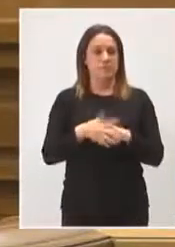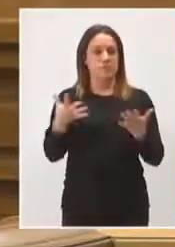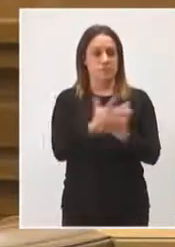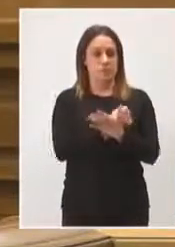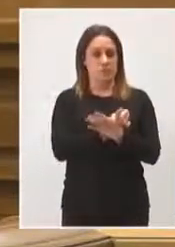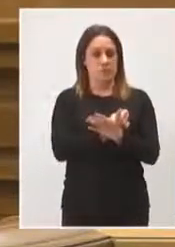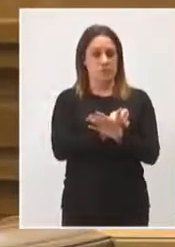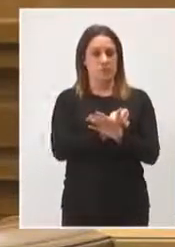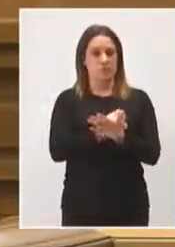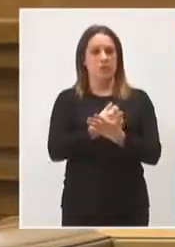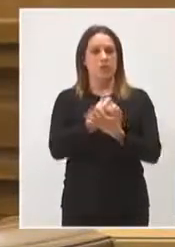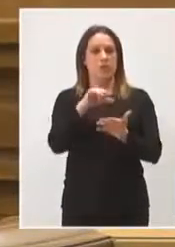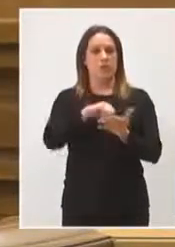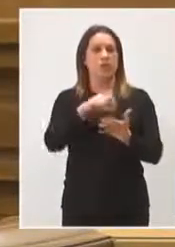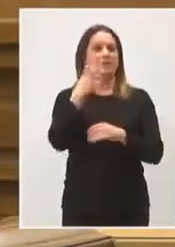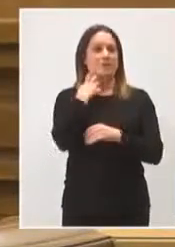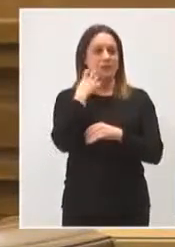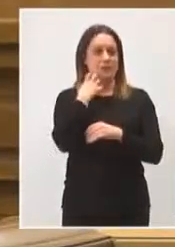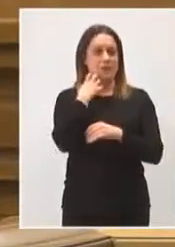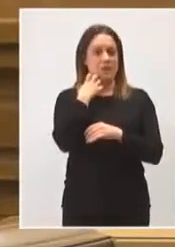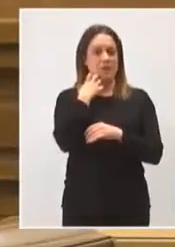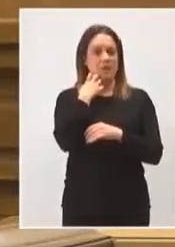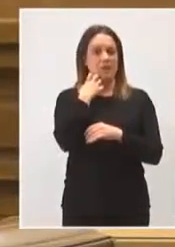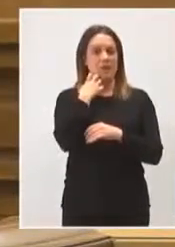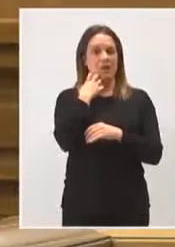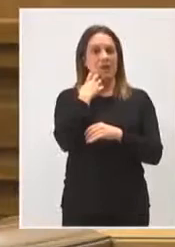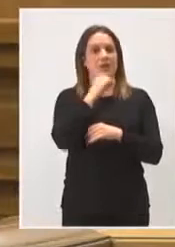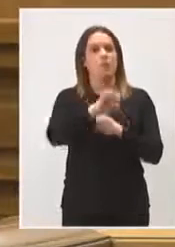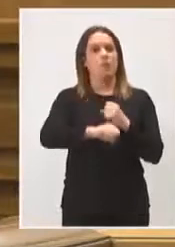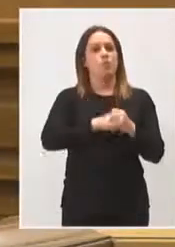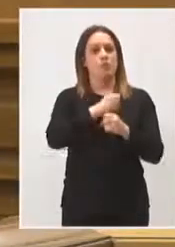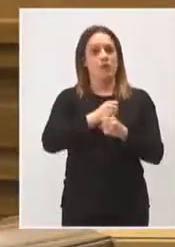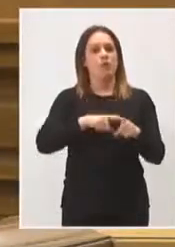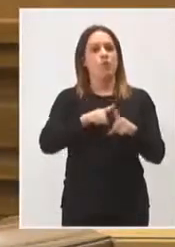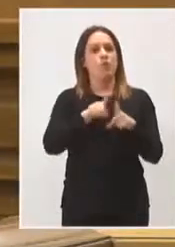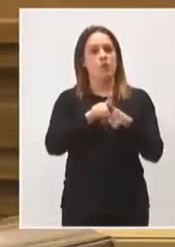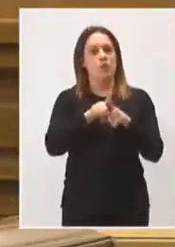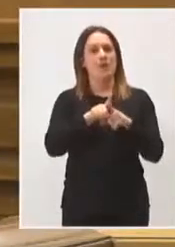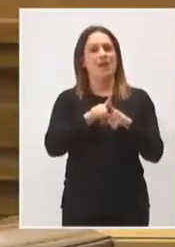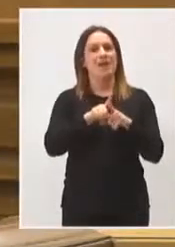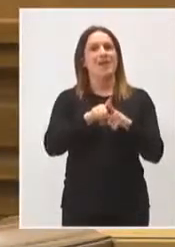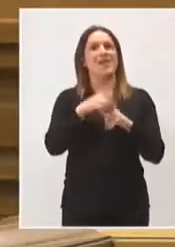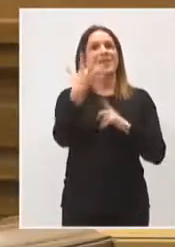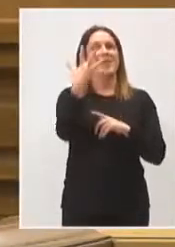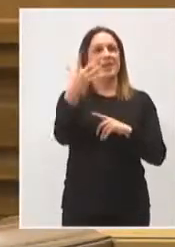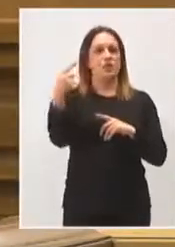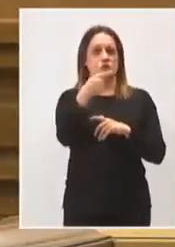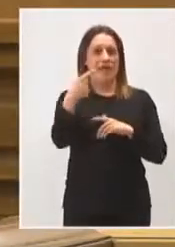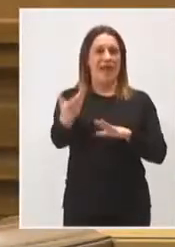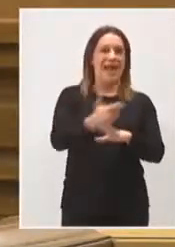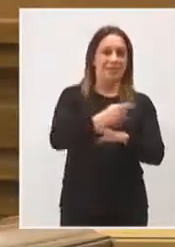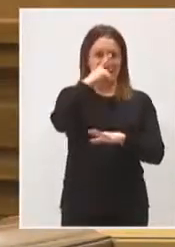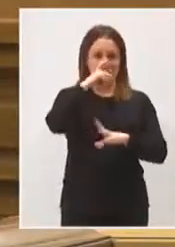todas, más las ciudades de Talavera y Portollano, tendrán cobertura ya instalada de 5G antes de que acabe el año.